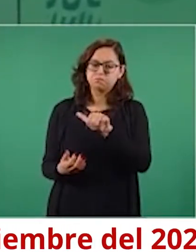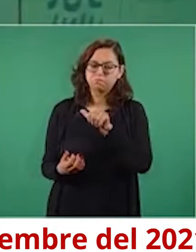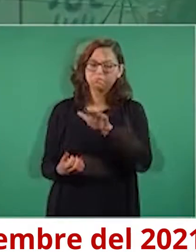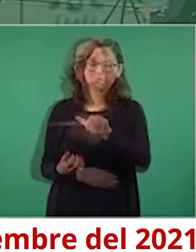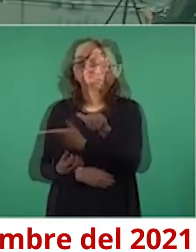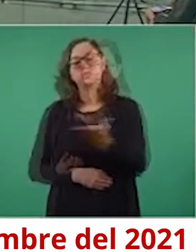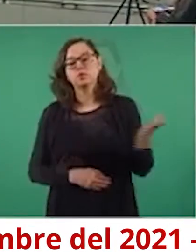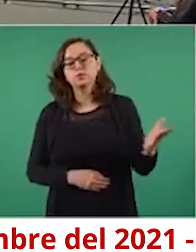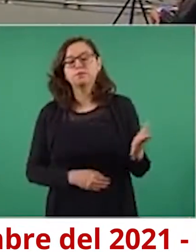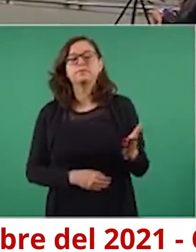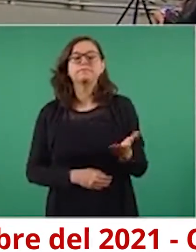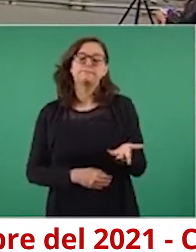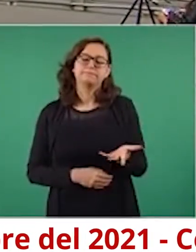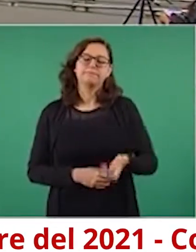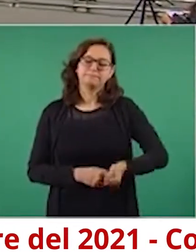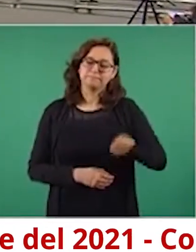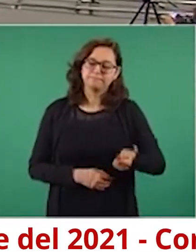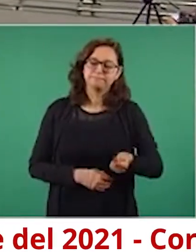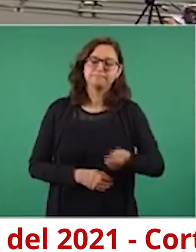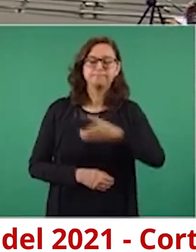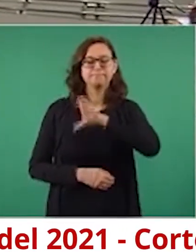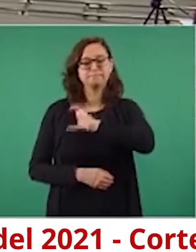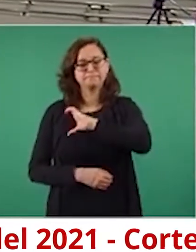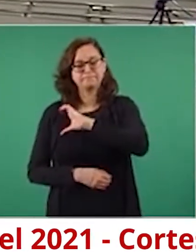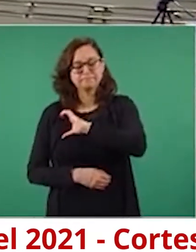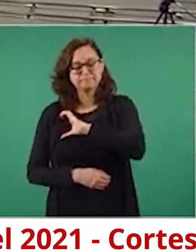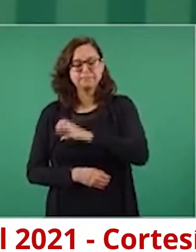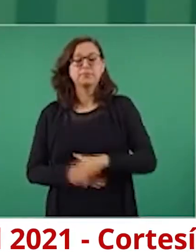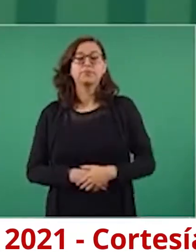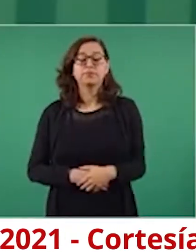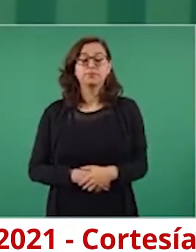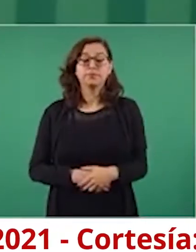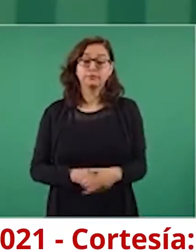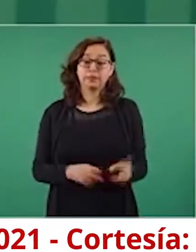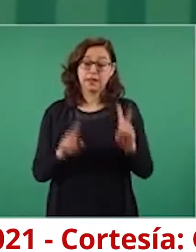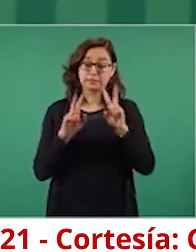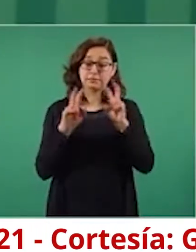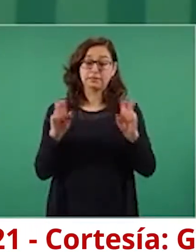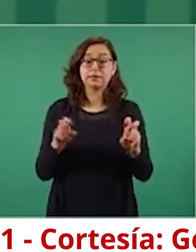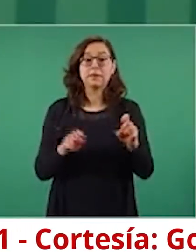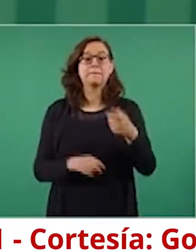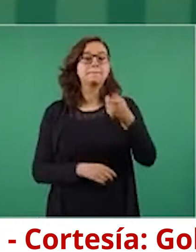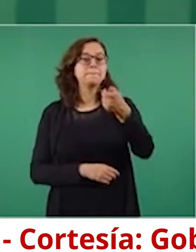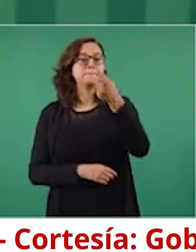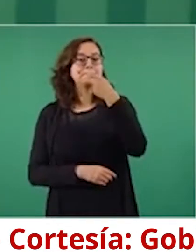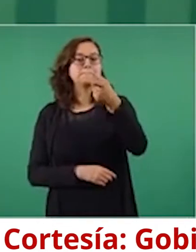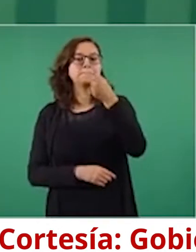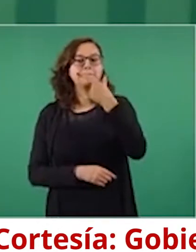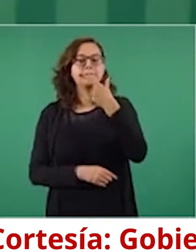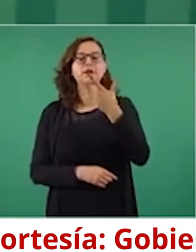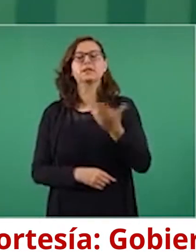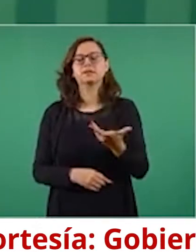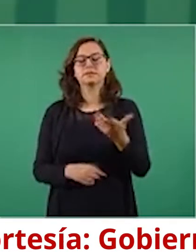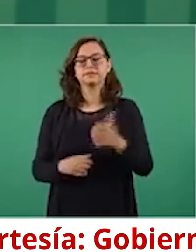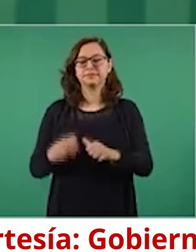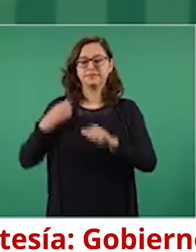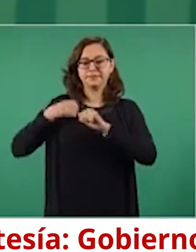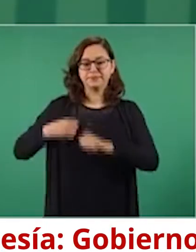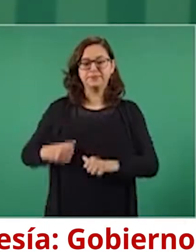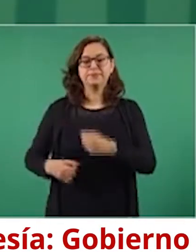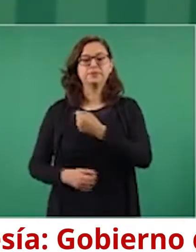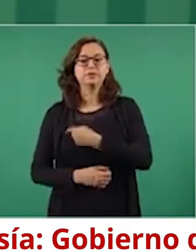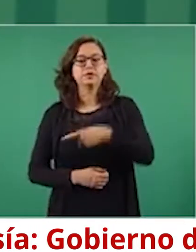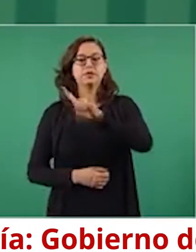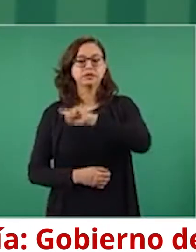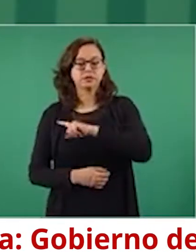deportistas. Pues seguimos con la actualización del tema de los medicamentos adquiridos por el sector salud para